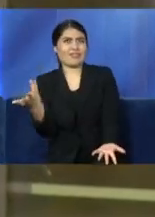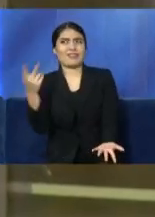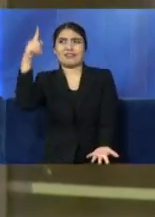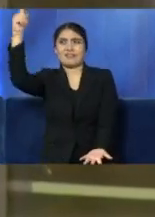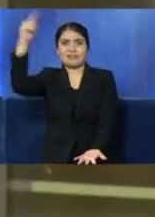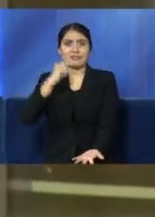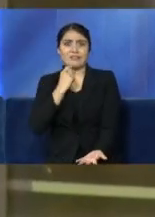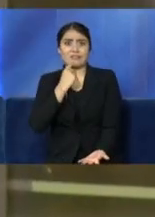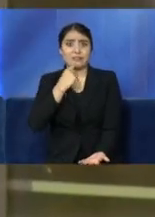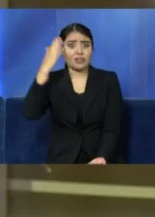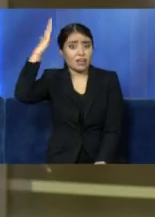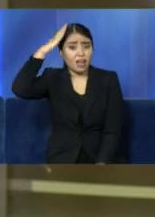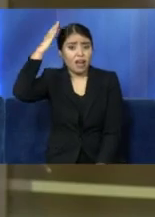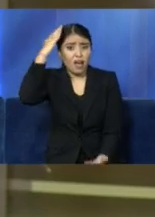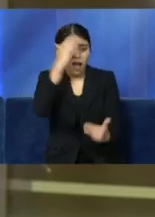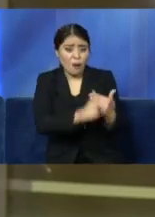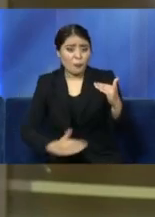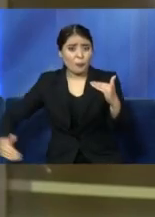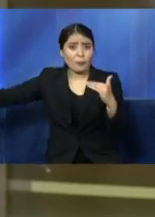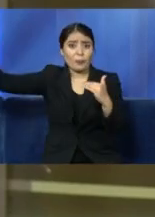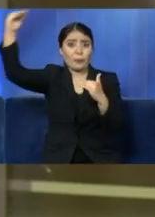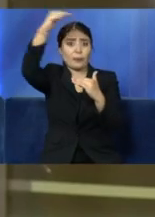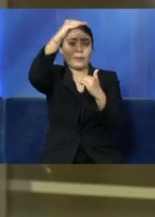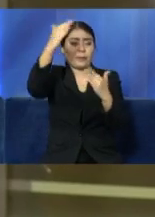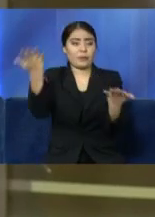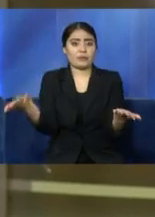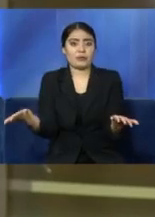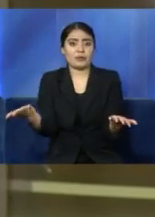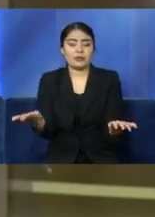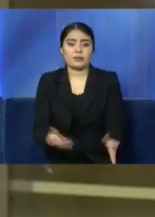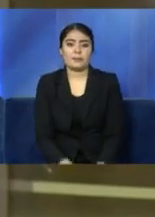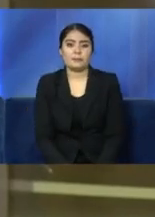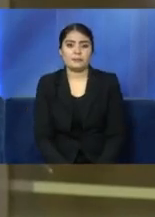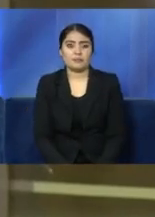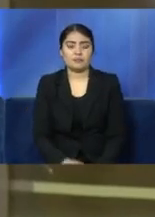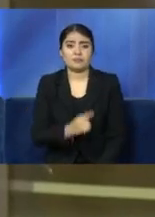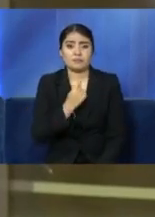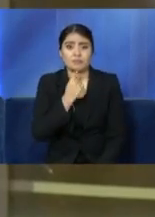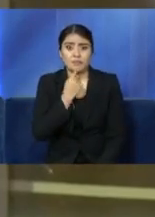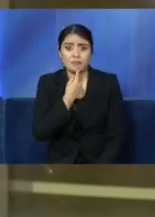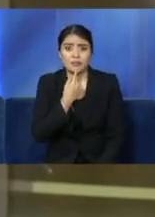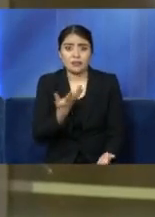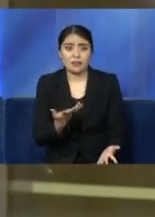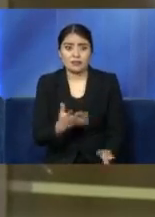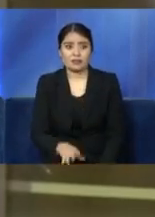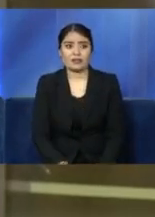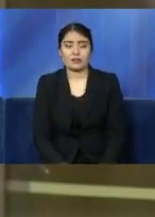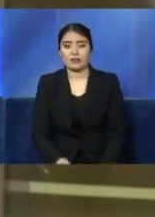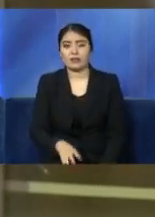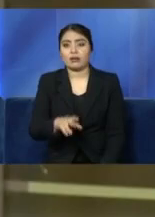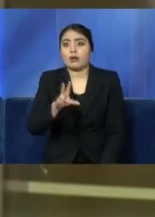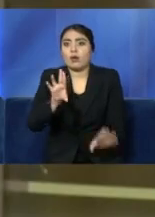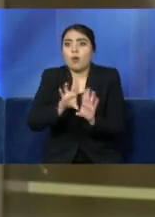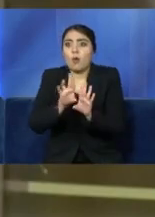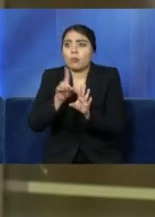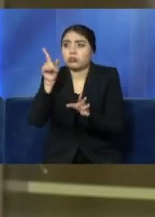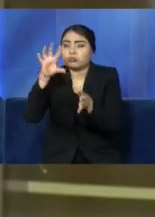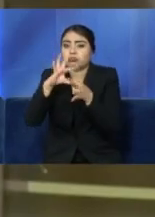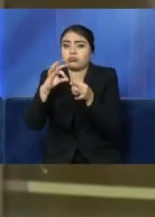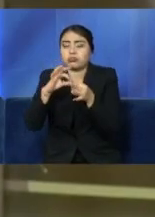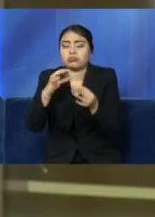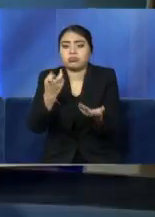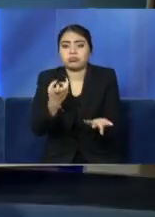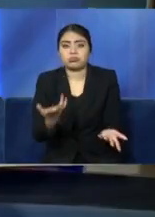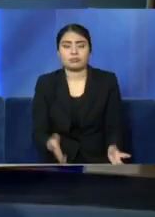está... es... la fuerza del presidente es moral y no de contagio. Mire, en las mismas